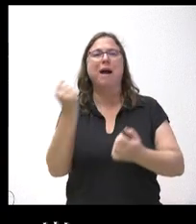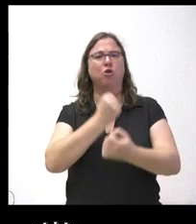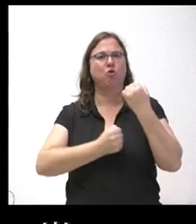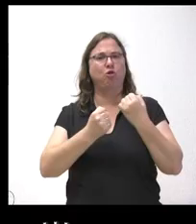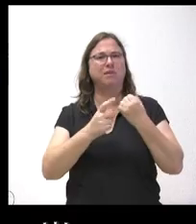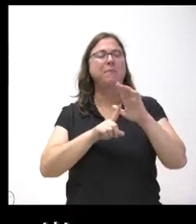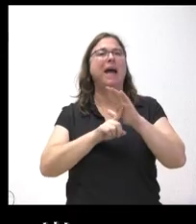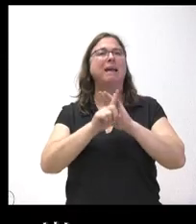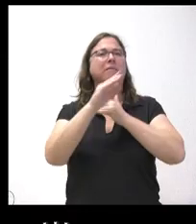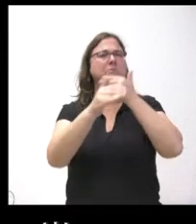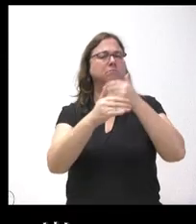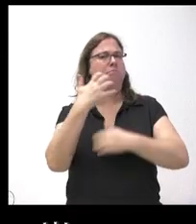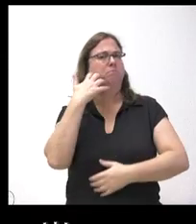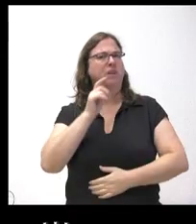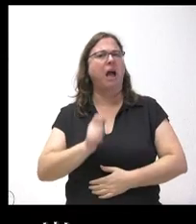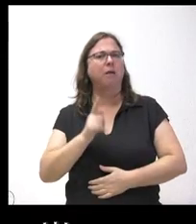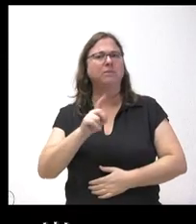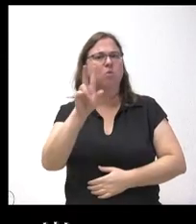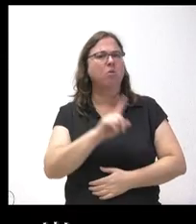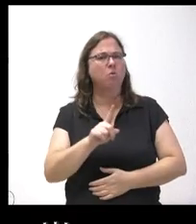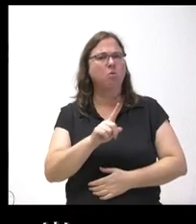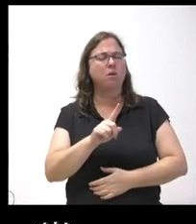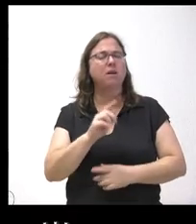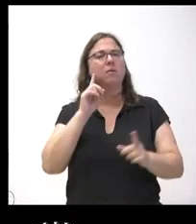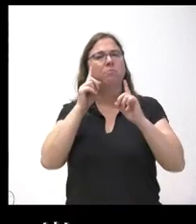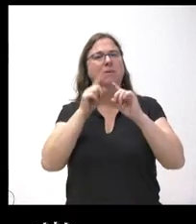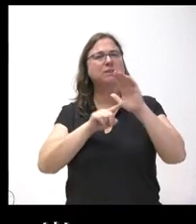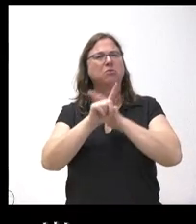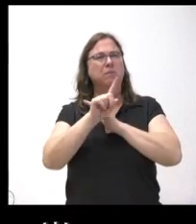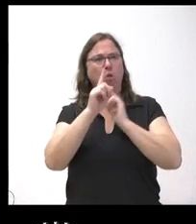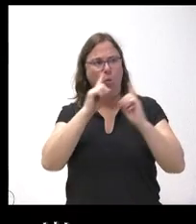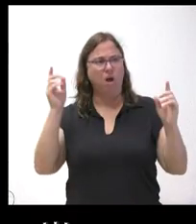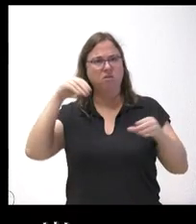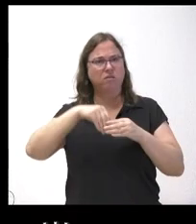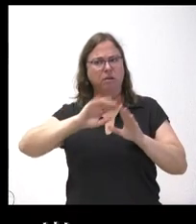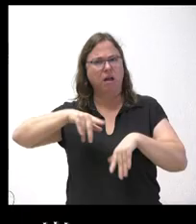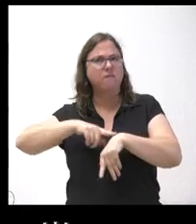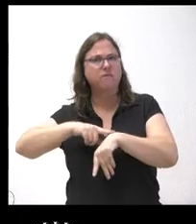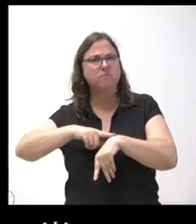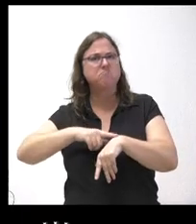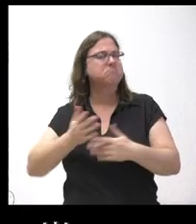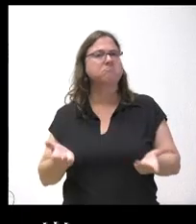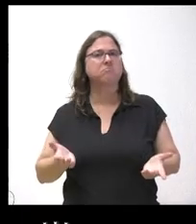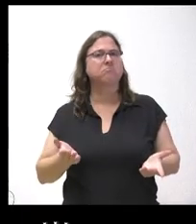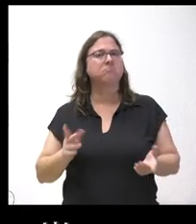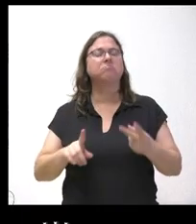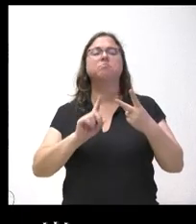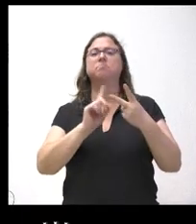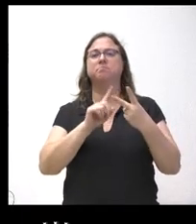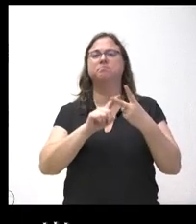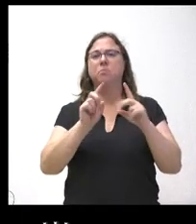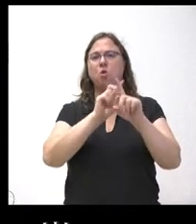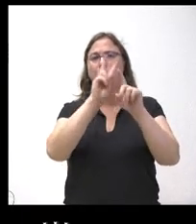no ha sido nunca habitual que la Junta cambiara la provisión de crecimiento de un año y más a estas alturas del año. Y luego, por otra parte,